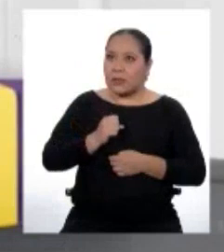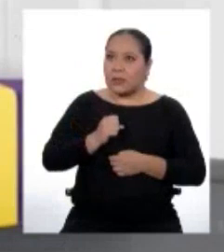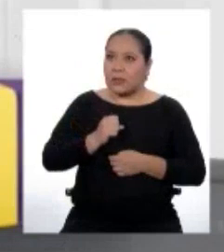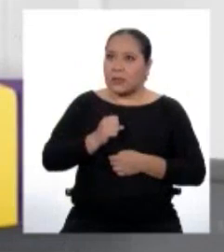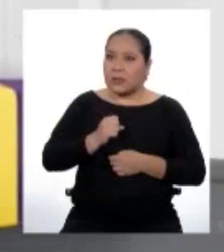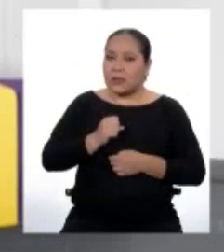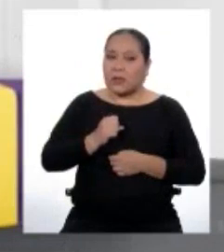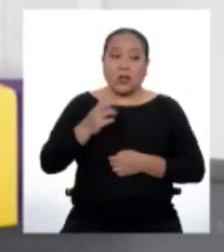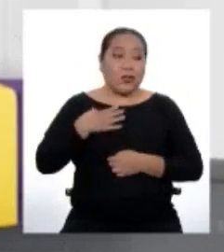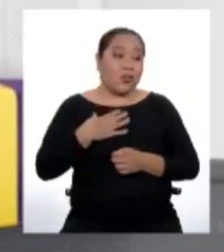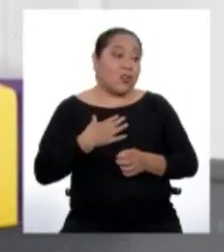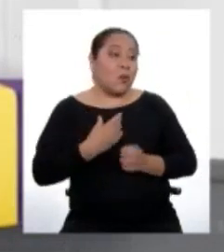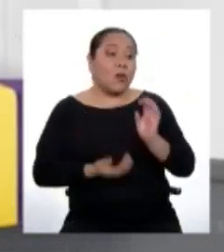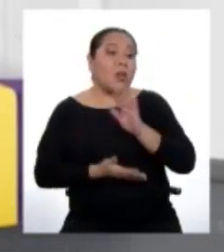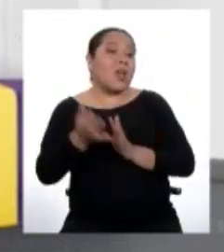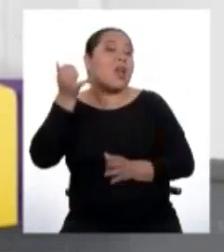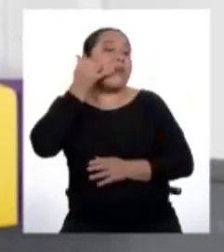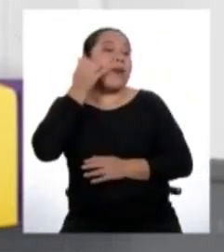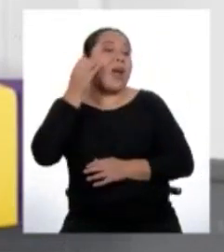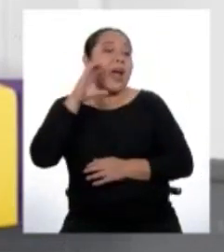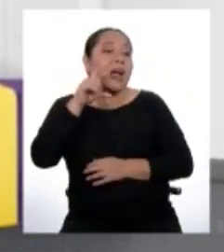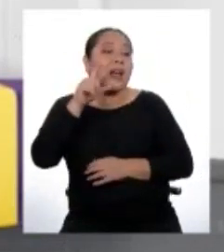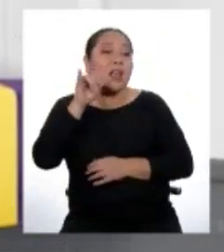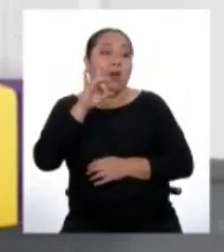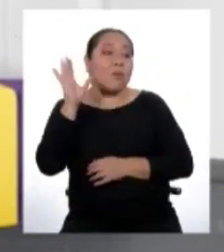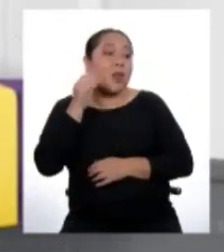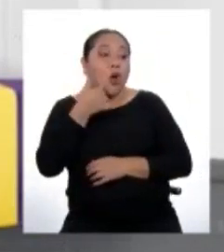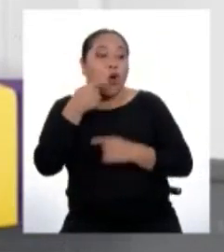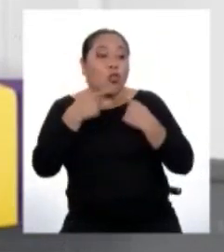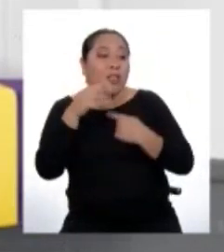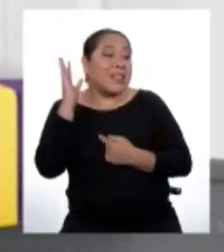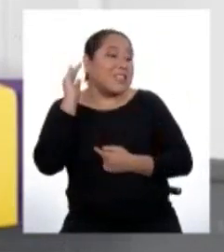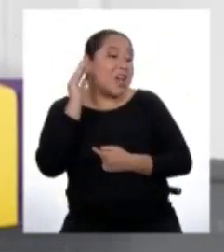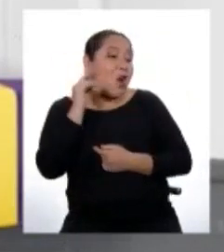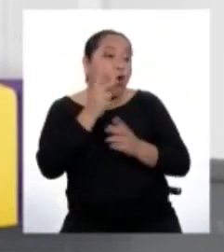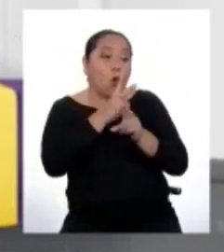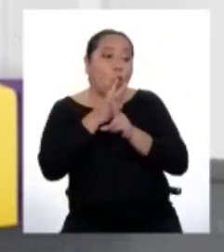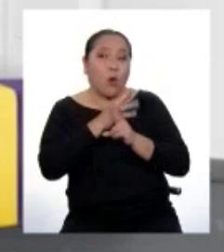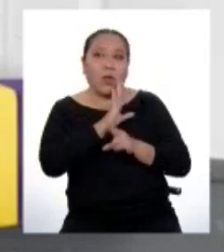Te dejo porque voy a llamar a Clau para contarle lo mismo. ¡Chao! ¡Cuídate!